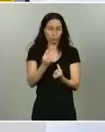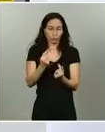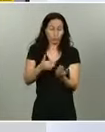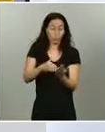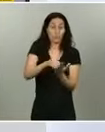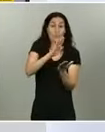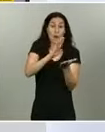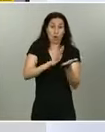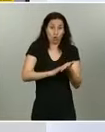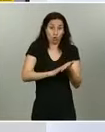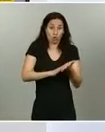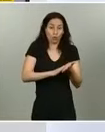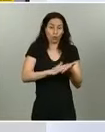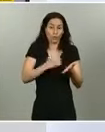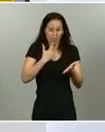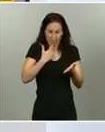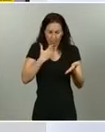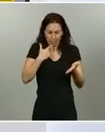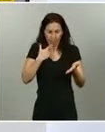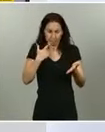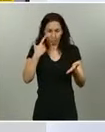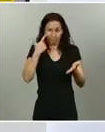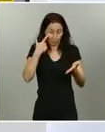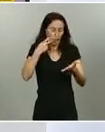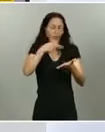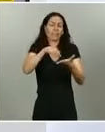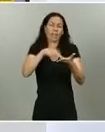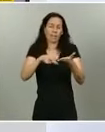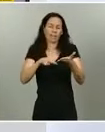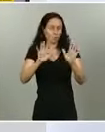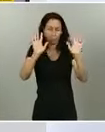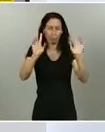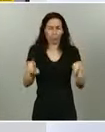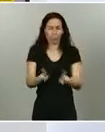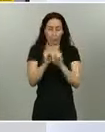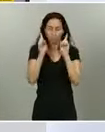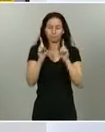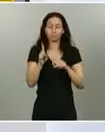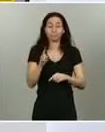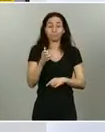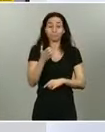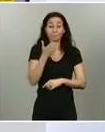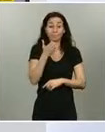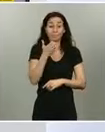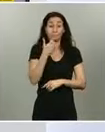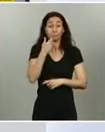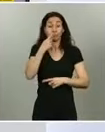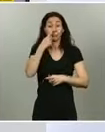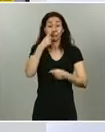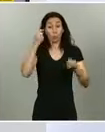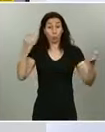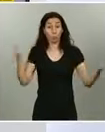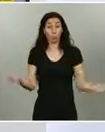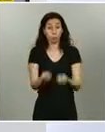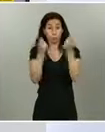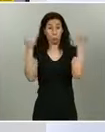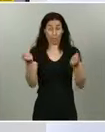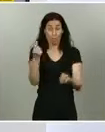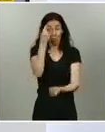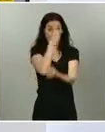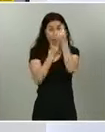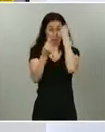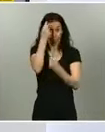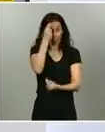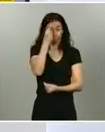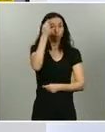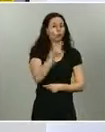La verdad es que ahora tendría que leerlo. Bueno, si se dan cuenta, cuando se han publicado los datos, en los datos totales de fallecidos, se han